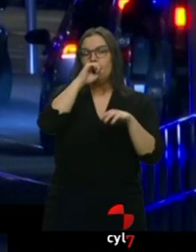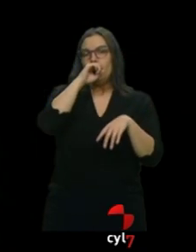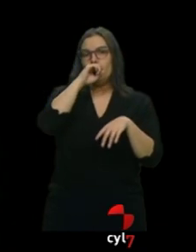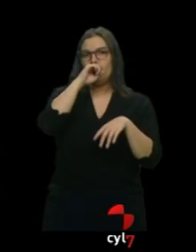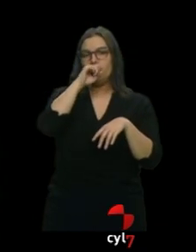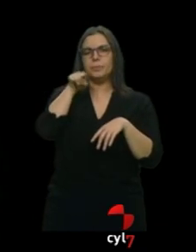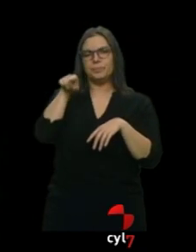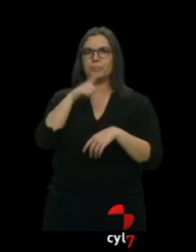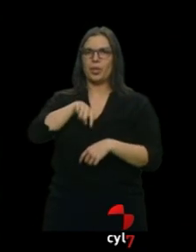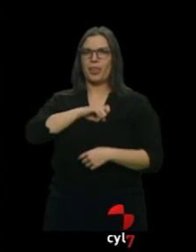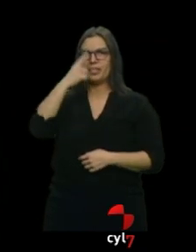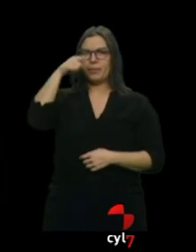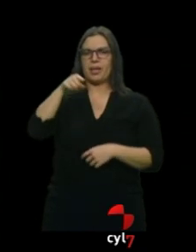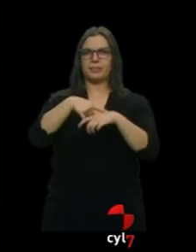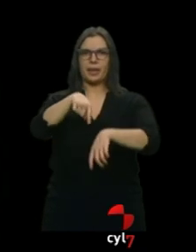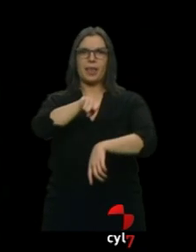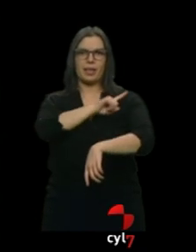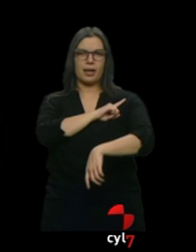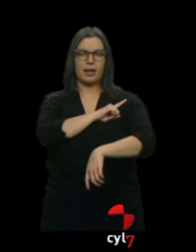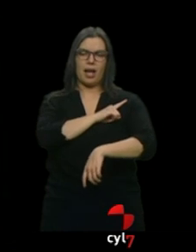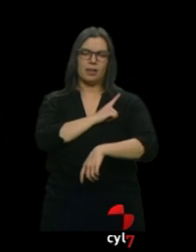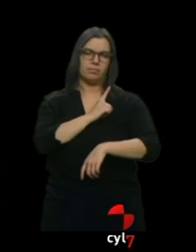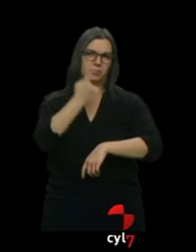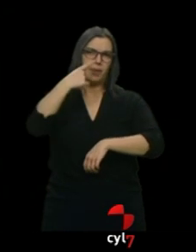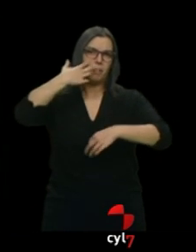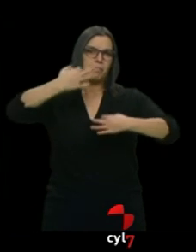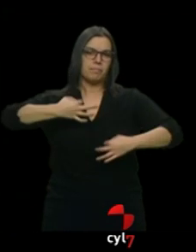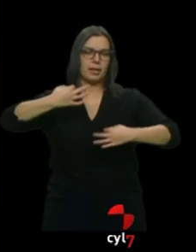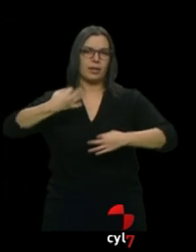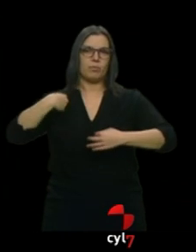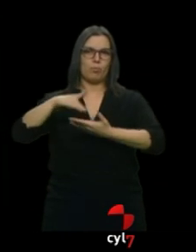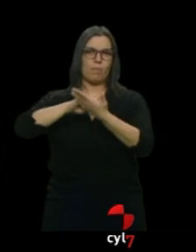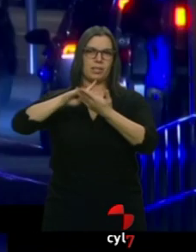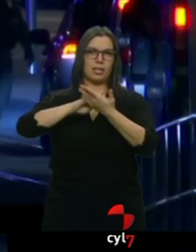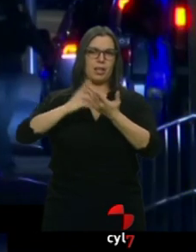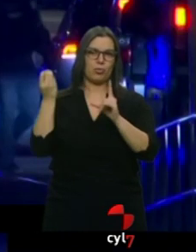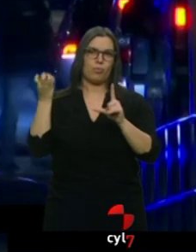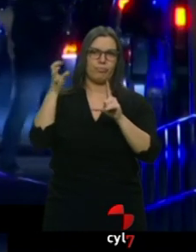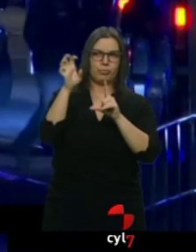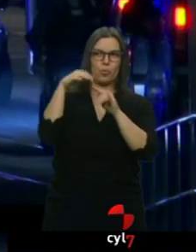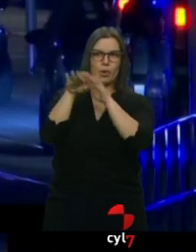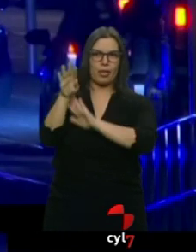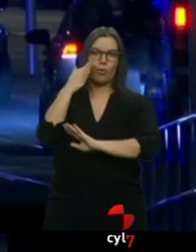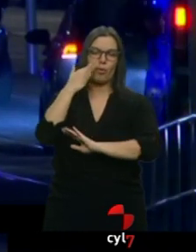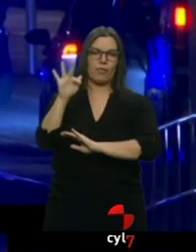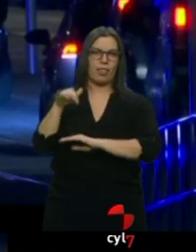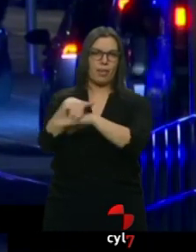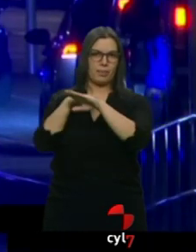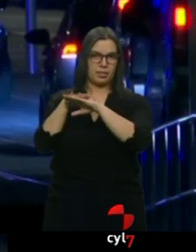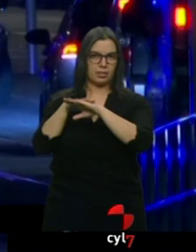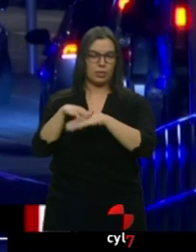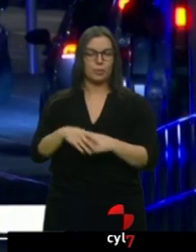un mayor riesgo para la seguridad del Estado y que tenía en su base de datos el Ministerio del Interior francés. Más de 700 agentes